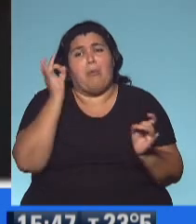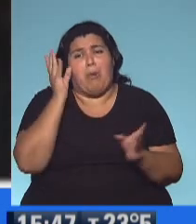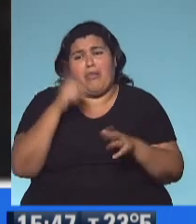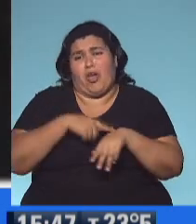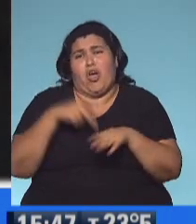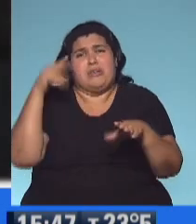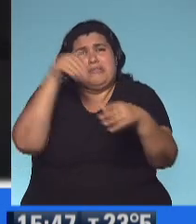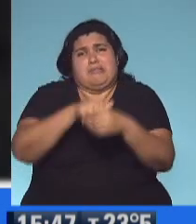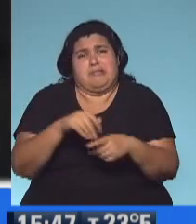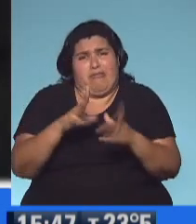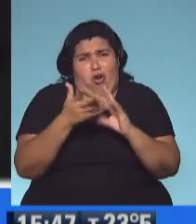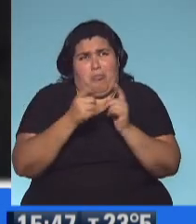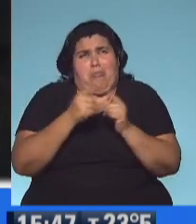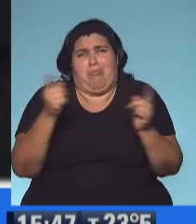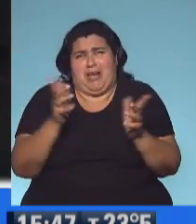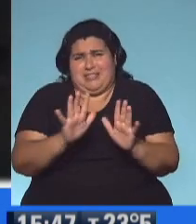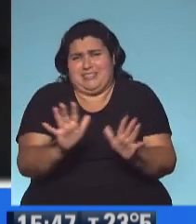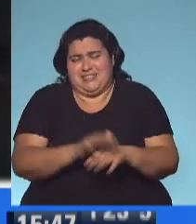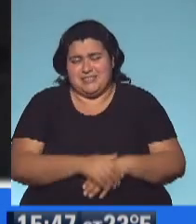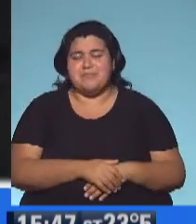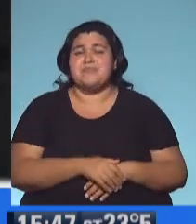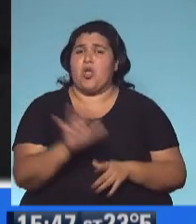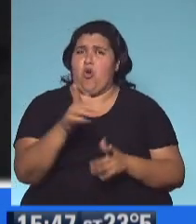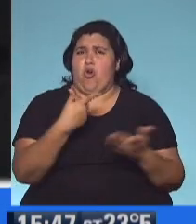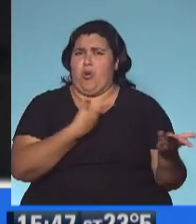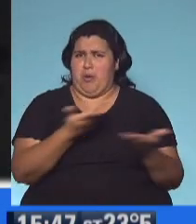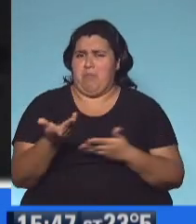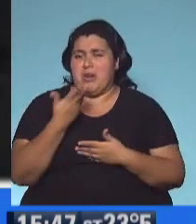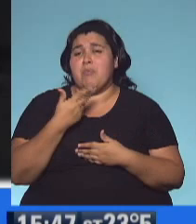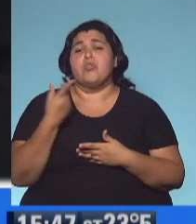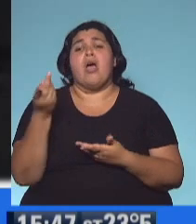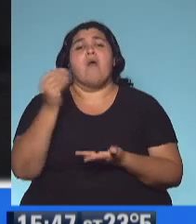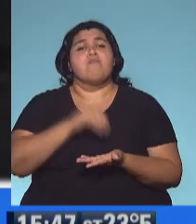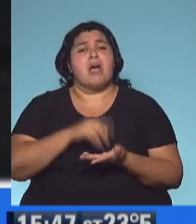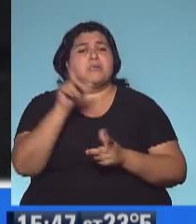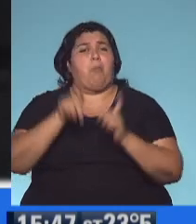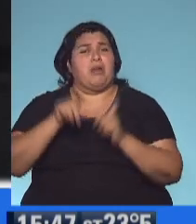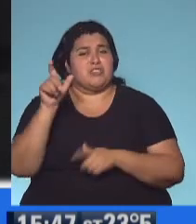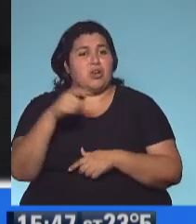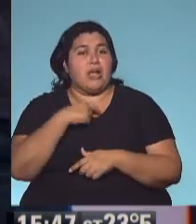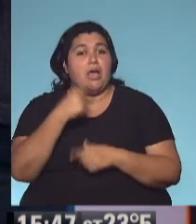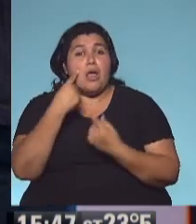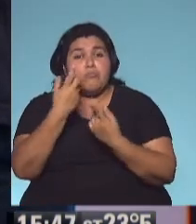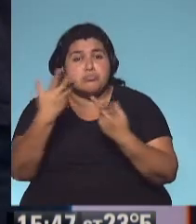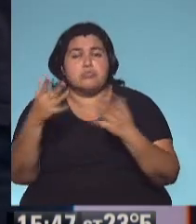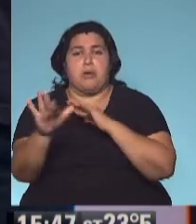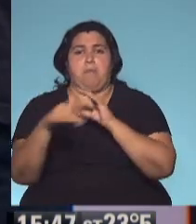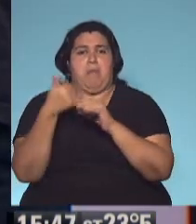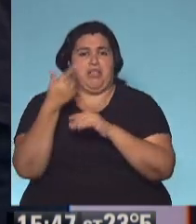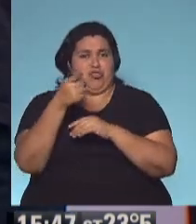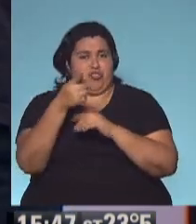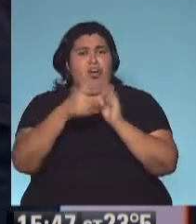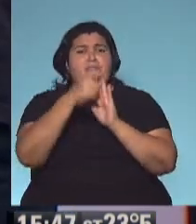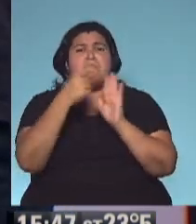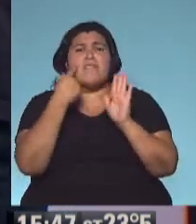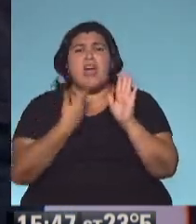invadí el programa así. Al contrario, Adrián, bienvenido. Pero tenemos también gente que hizo la cuenta y nos la envió por redes sociales. Quiero